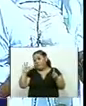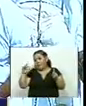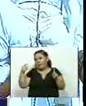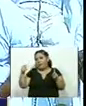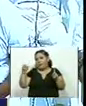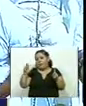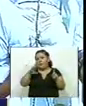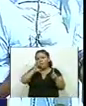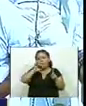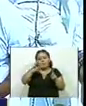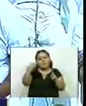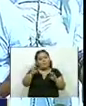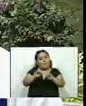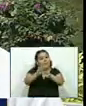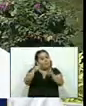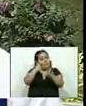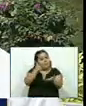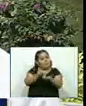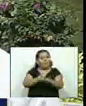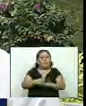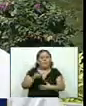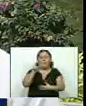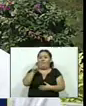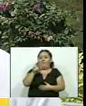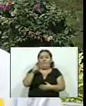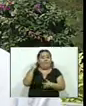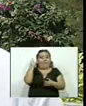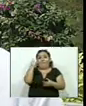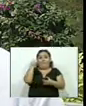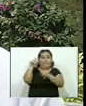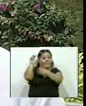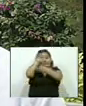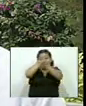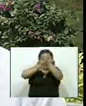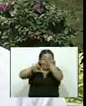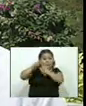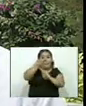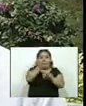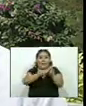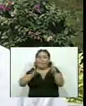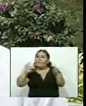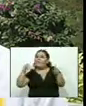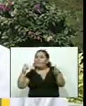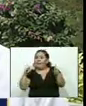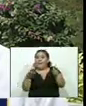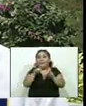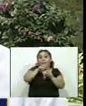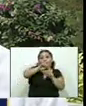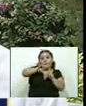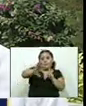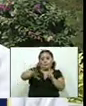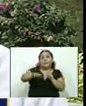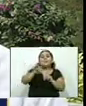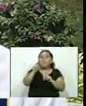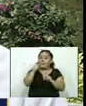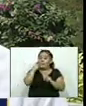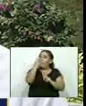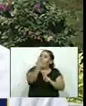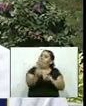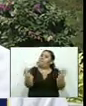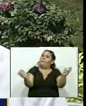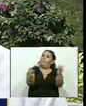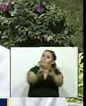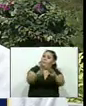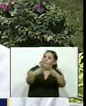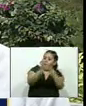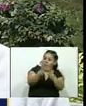aclarar la situación. Un poco confusas las declaraciones del señor fiscal porque, por un lado, él dice que hay una persona que sí se reunió